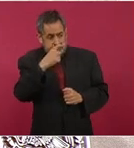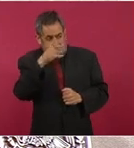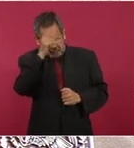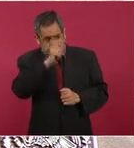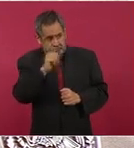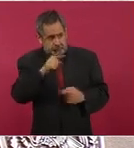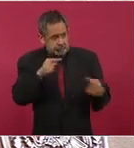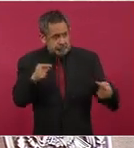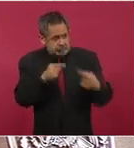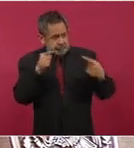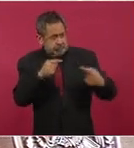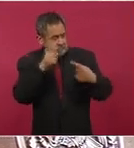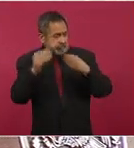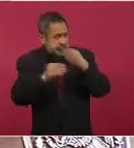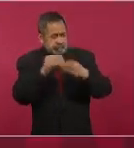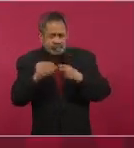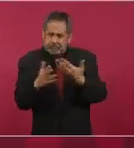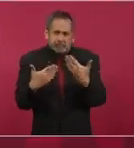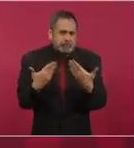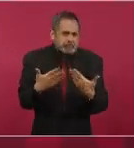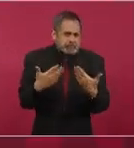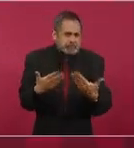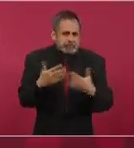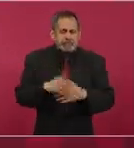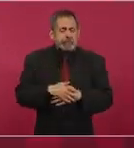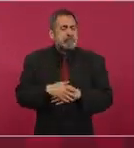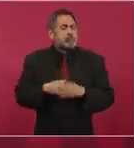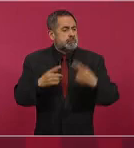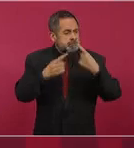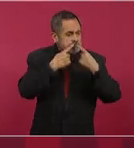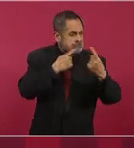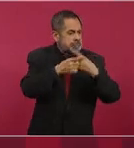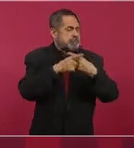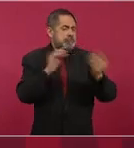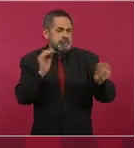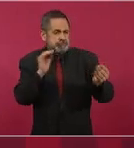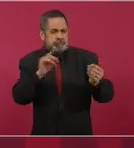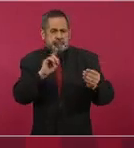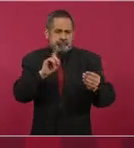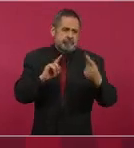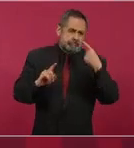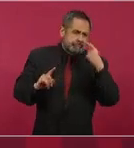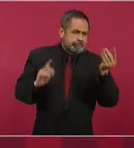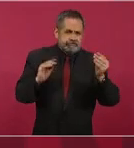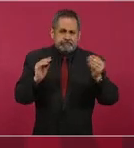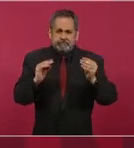haya esta confrontación política.